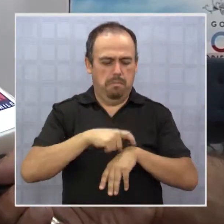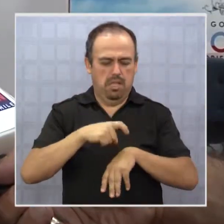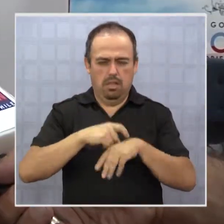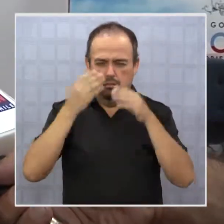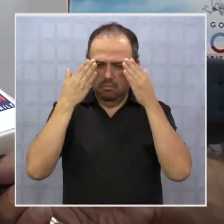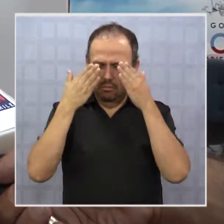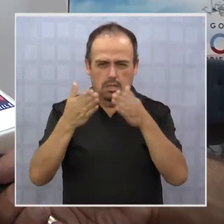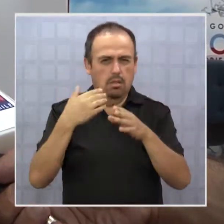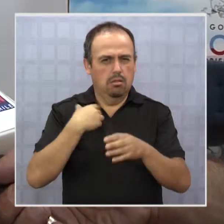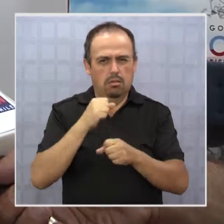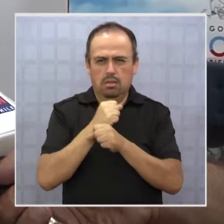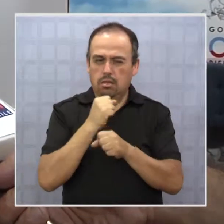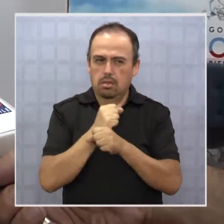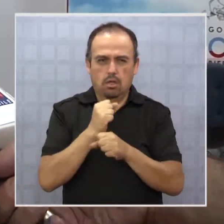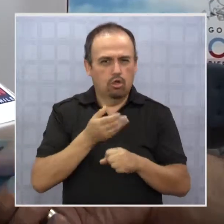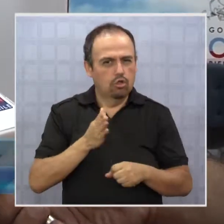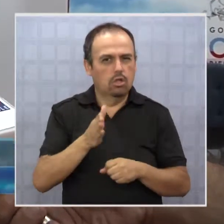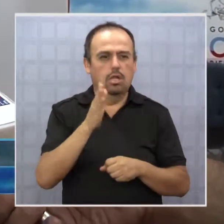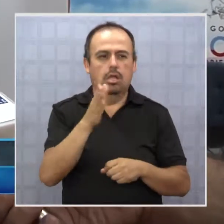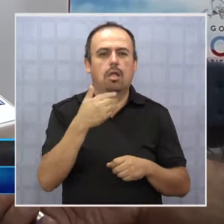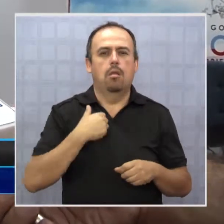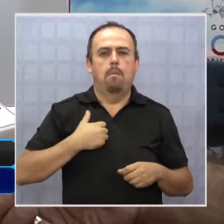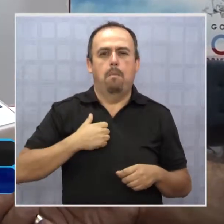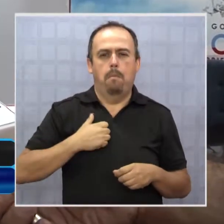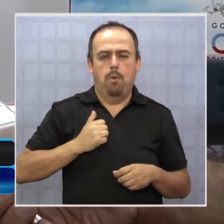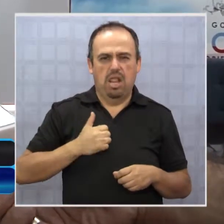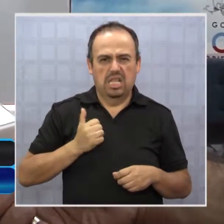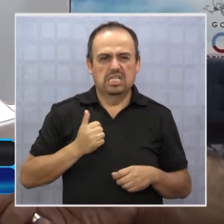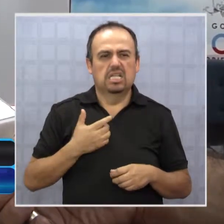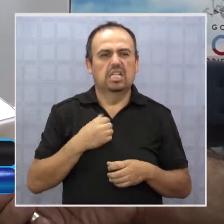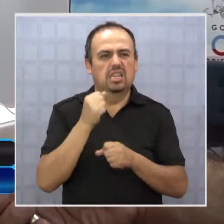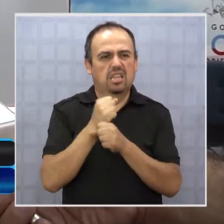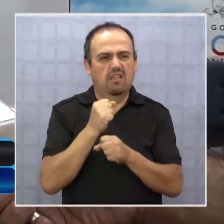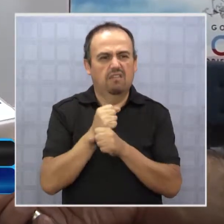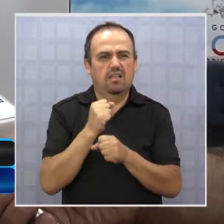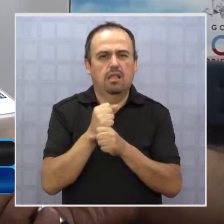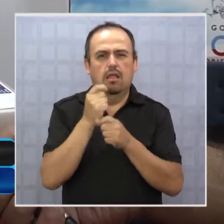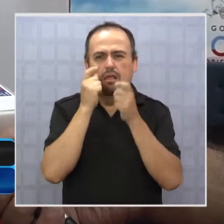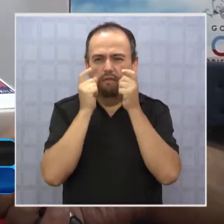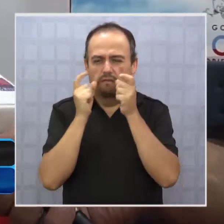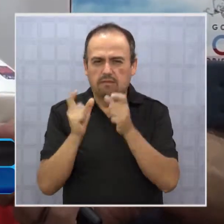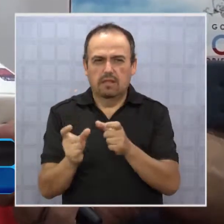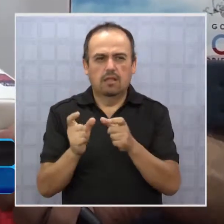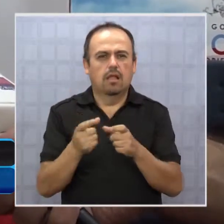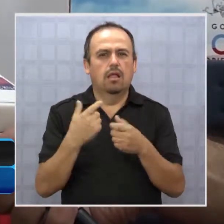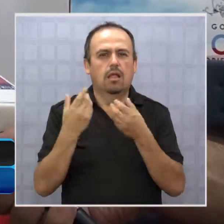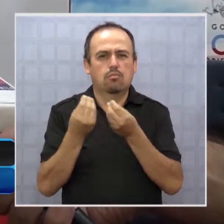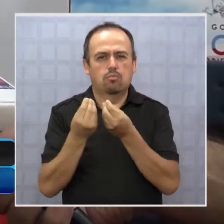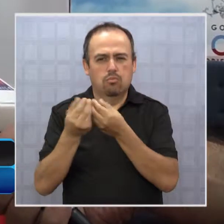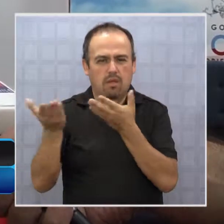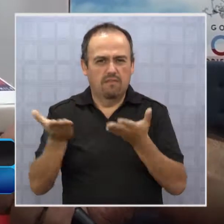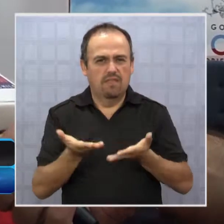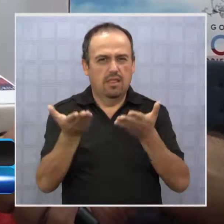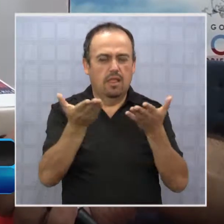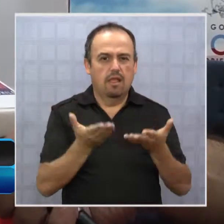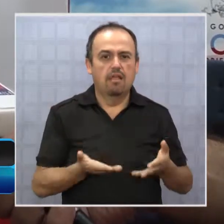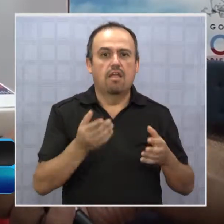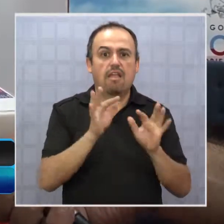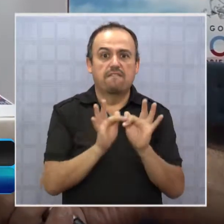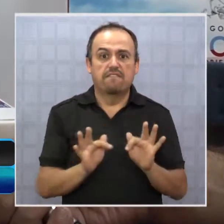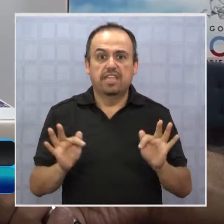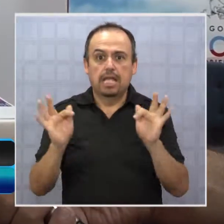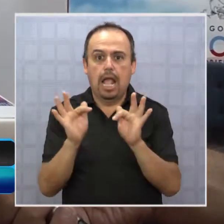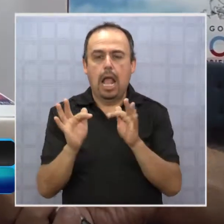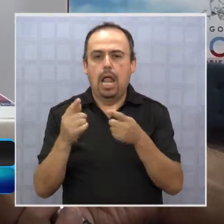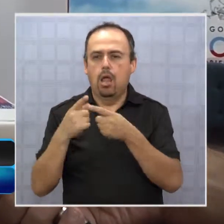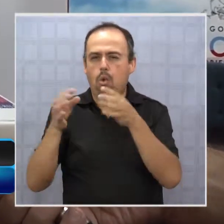dedico a este tema, trabajo permanentemente con las policías, estamos trabajando coordinado con la fiscalía, hemos invitado al Estado, a los fiscales